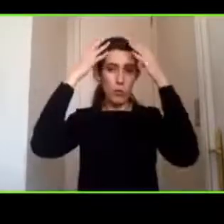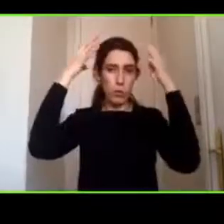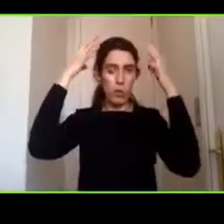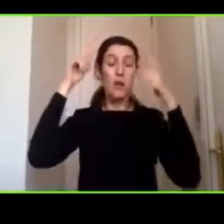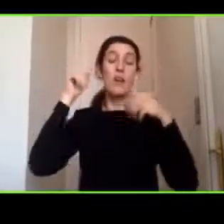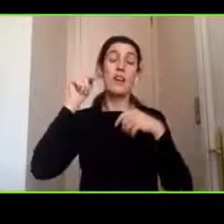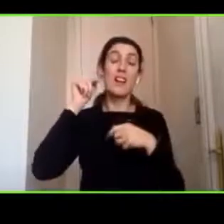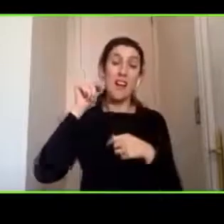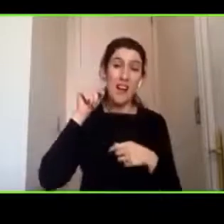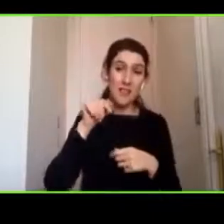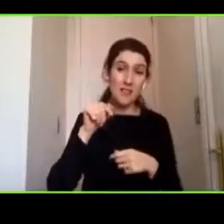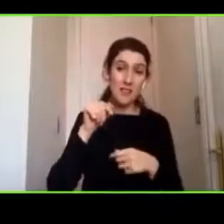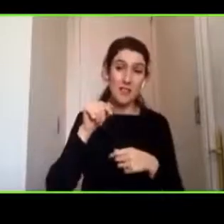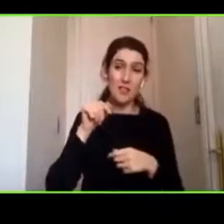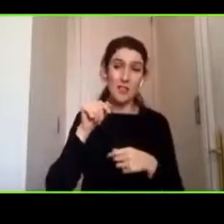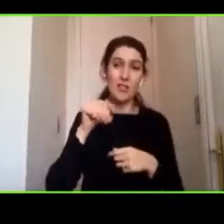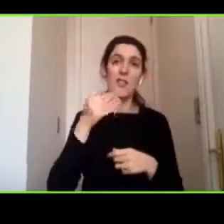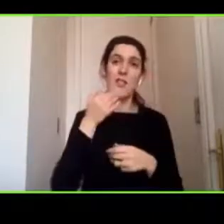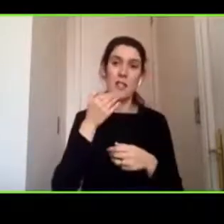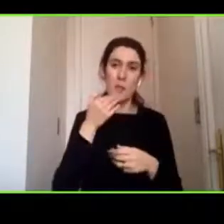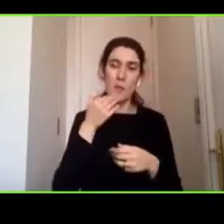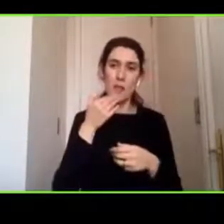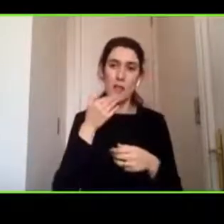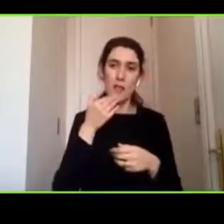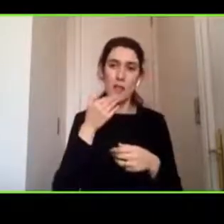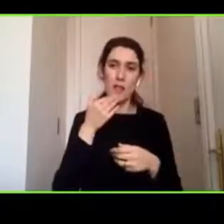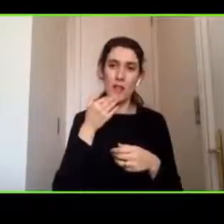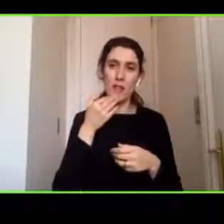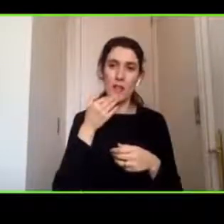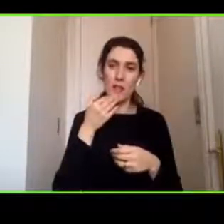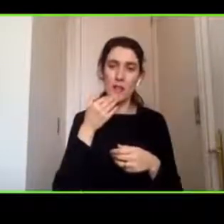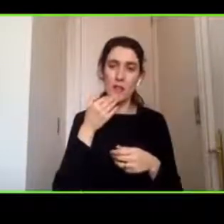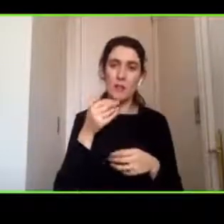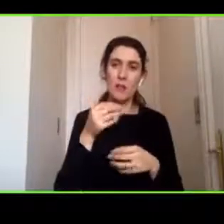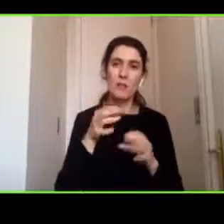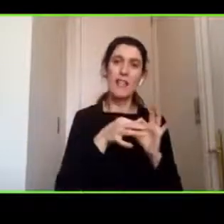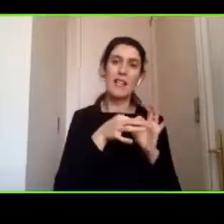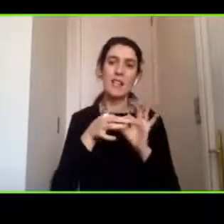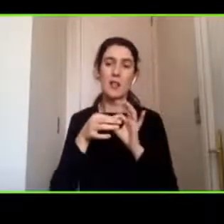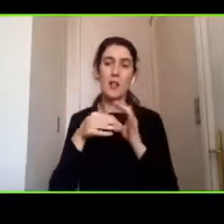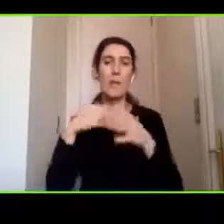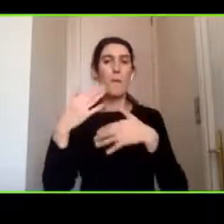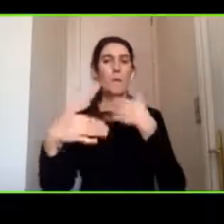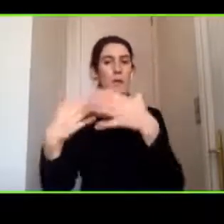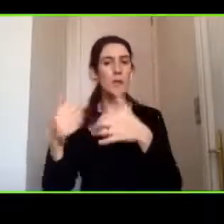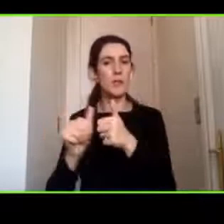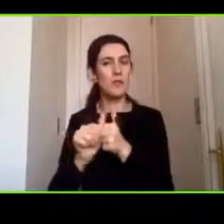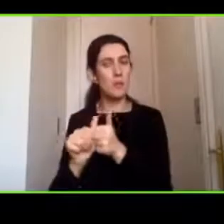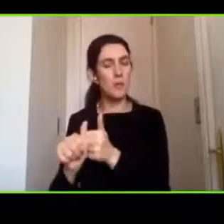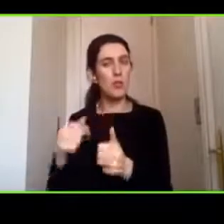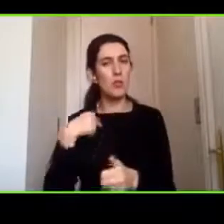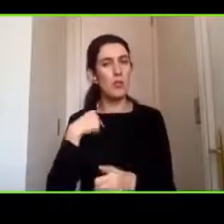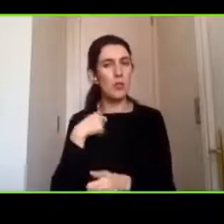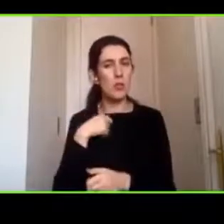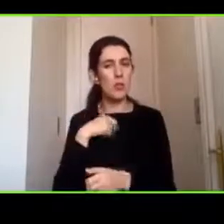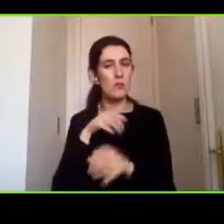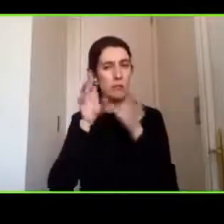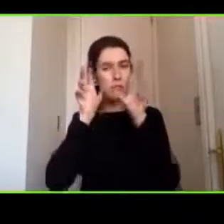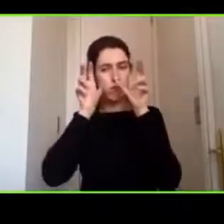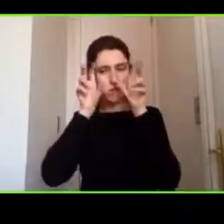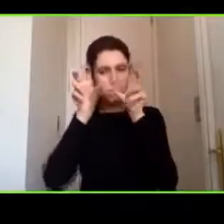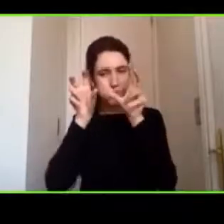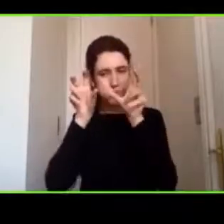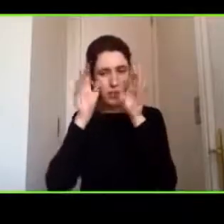factor ya influye en un pronóstico de seguimiento que debo estar pendiente para